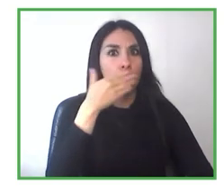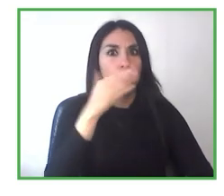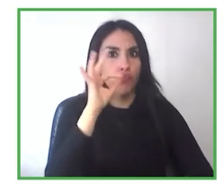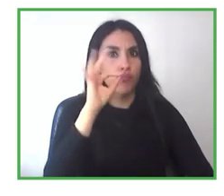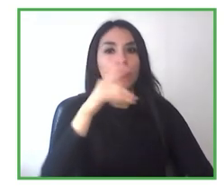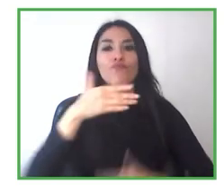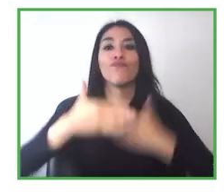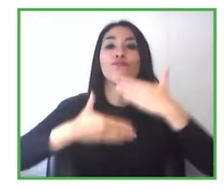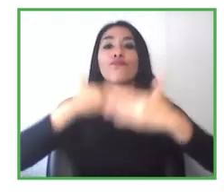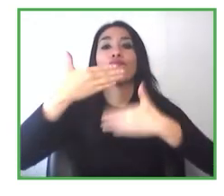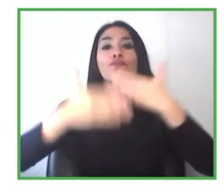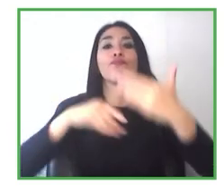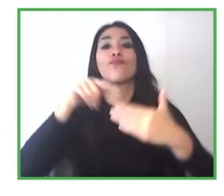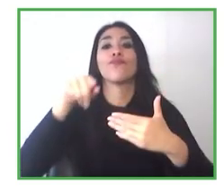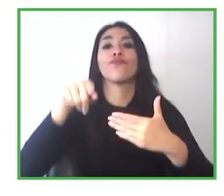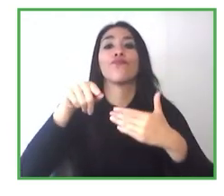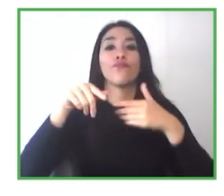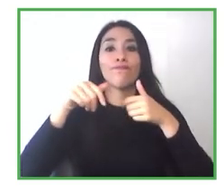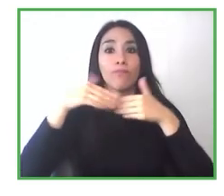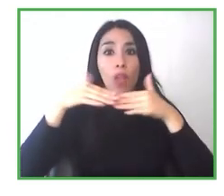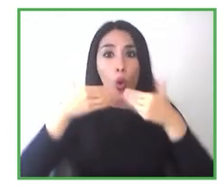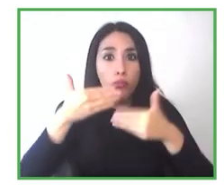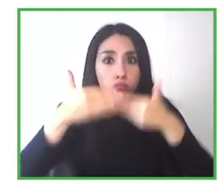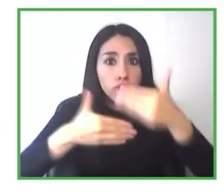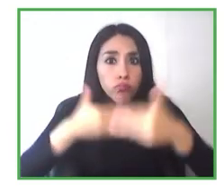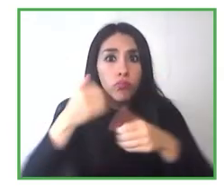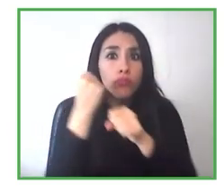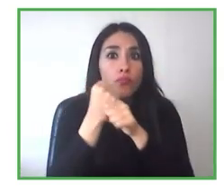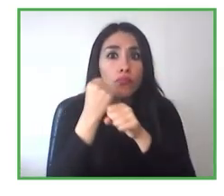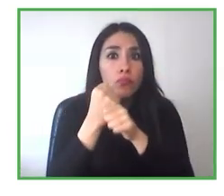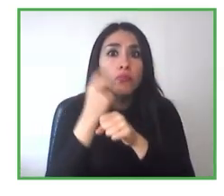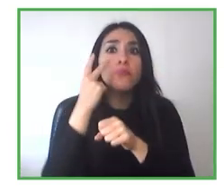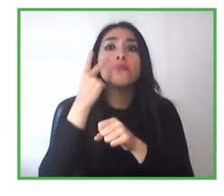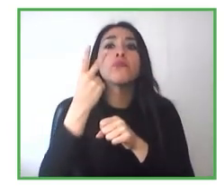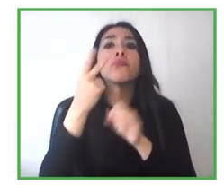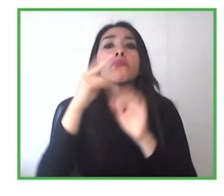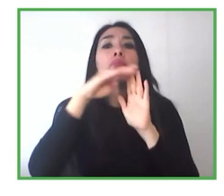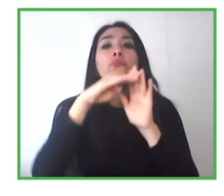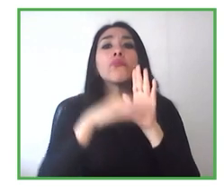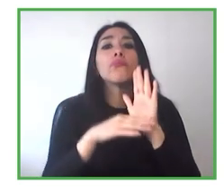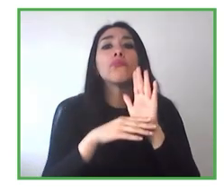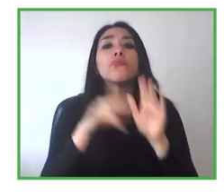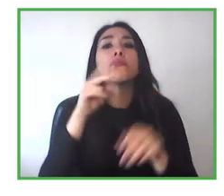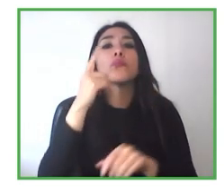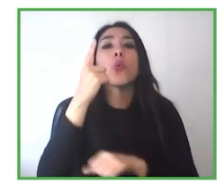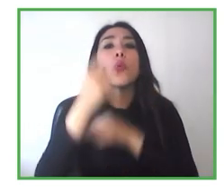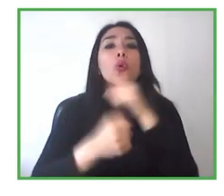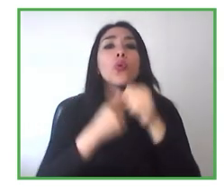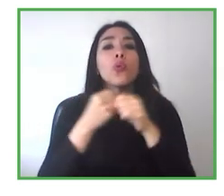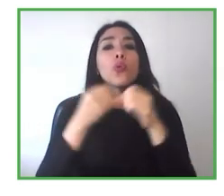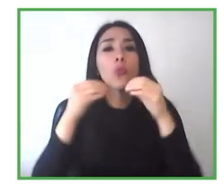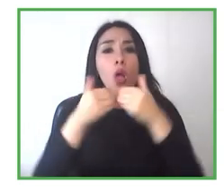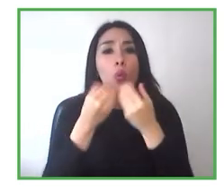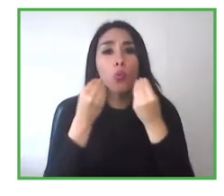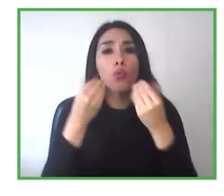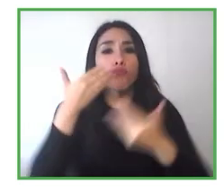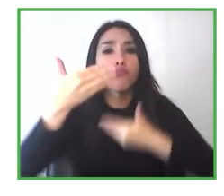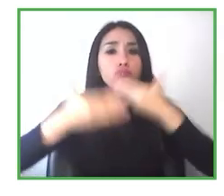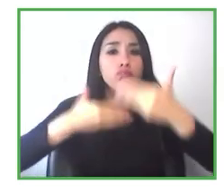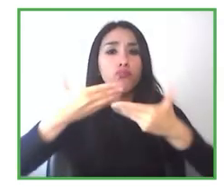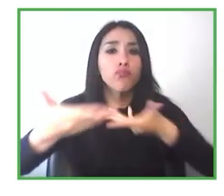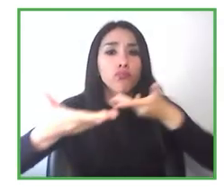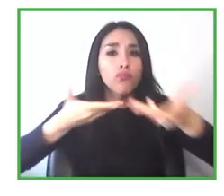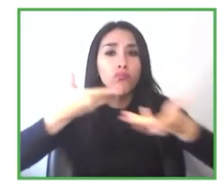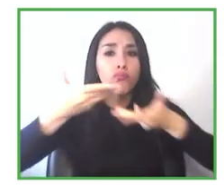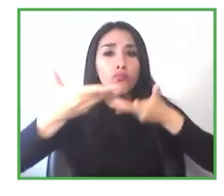un seguimiento de un año. Es algo totalmente acordable con el trabajador y con la empresa, pero nosotras proponemos que hacer al menos un